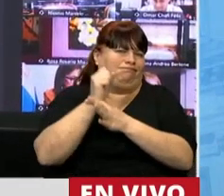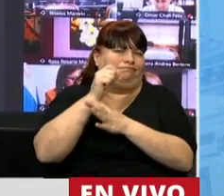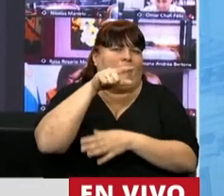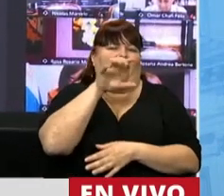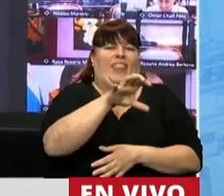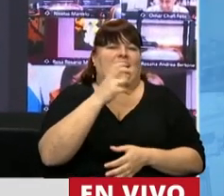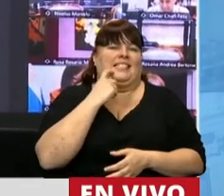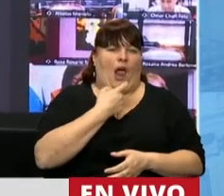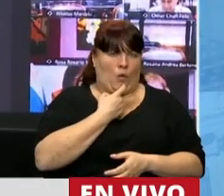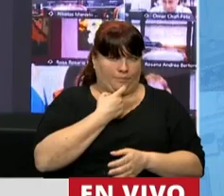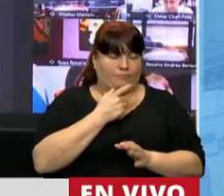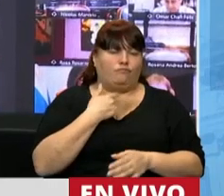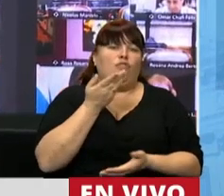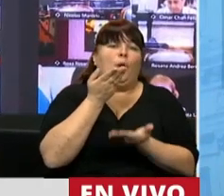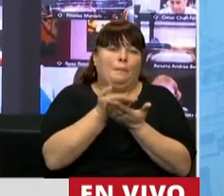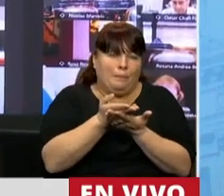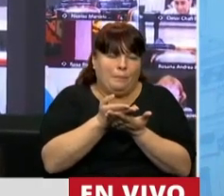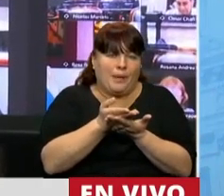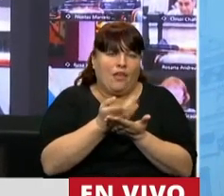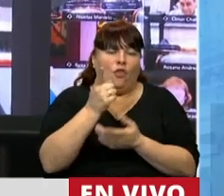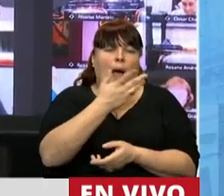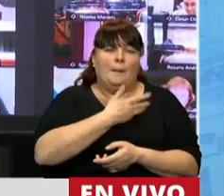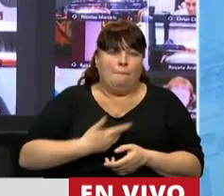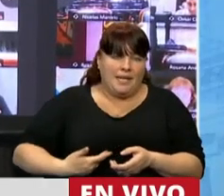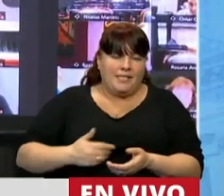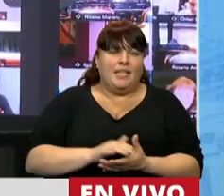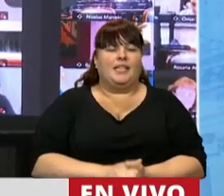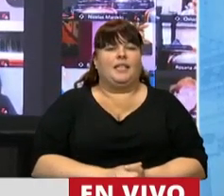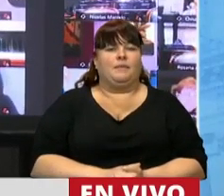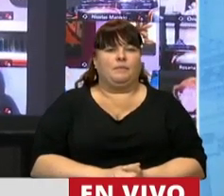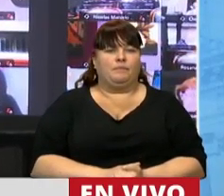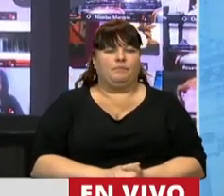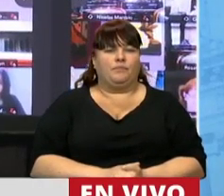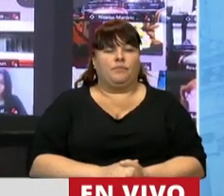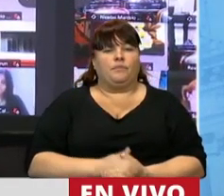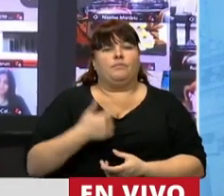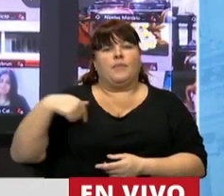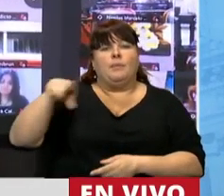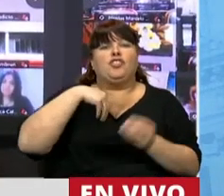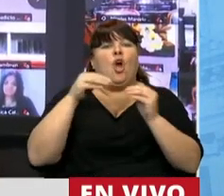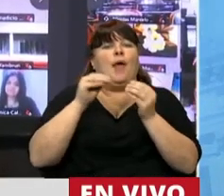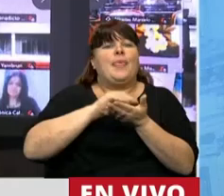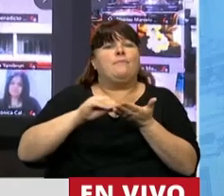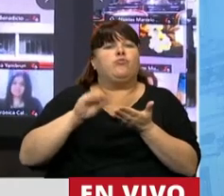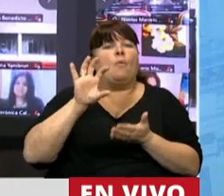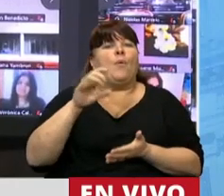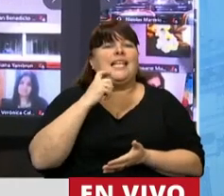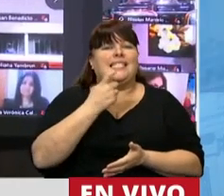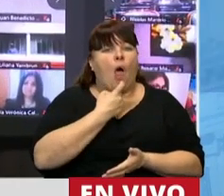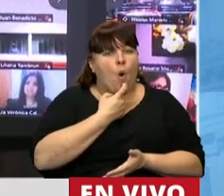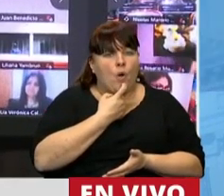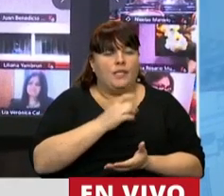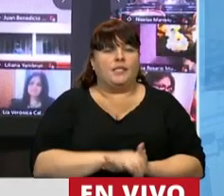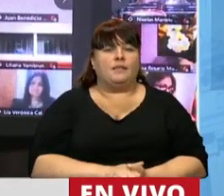conectada a través de las rutas nacionales 7, 8, 148, y es además la